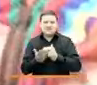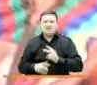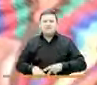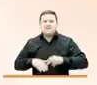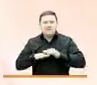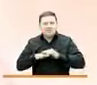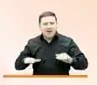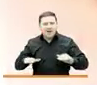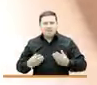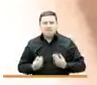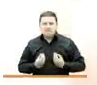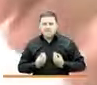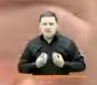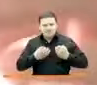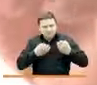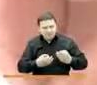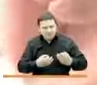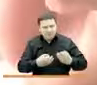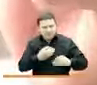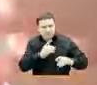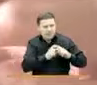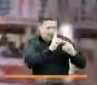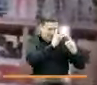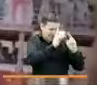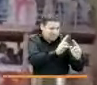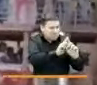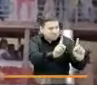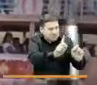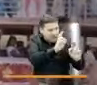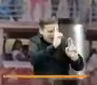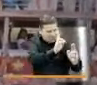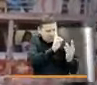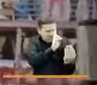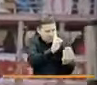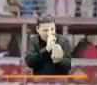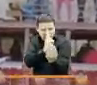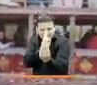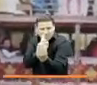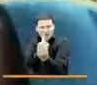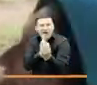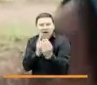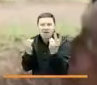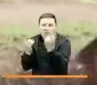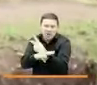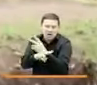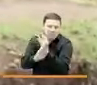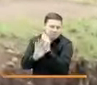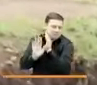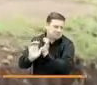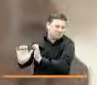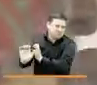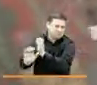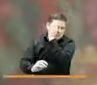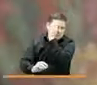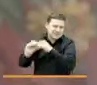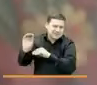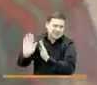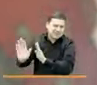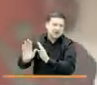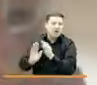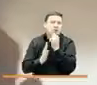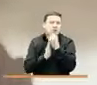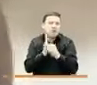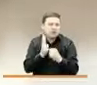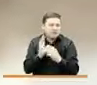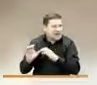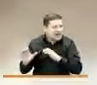de la convivencia con seguridad, del respeto por las diferencias y del rechazo a la violencia. Diseñamos y ejecutamos programas que